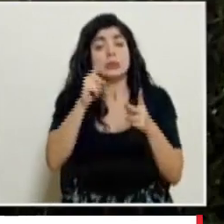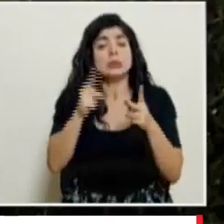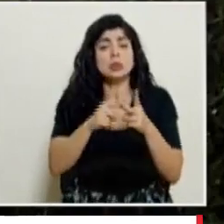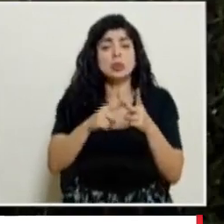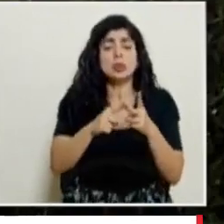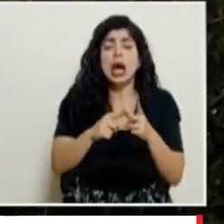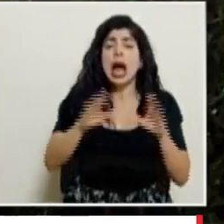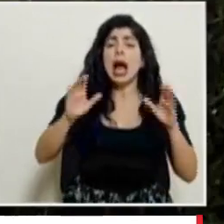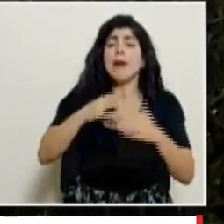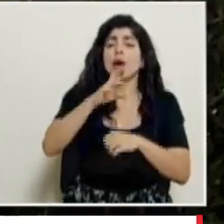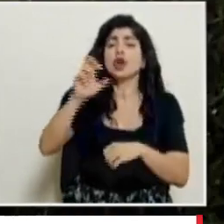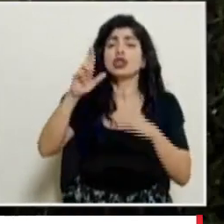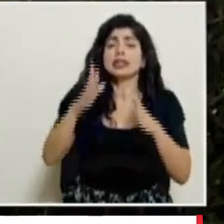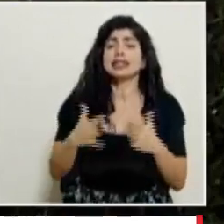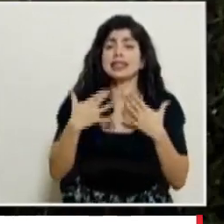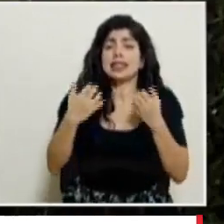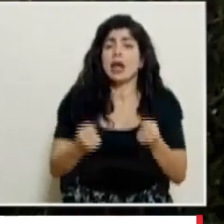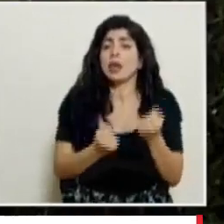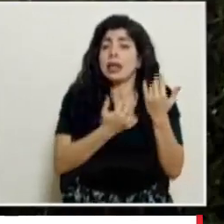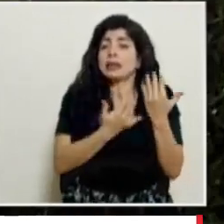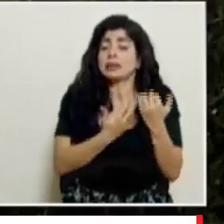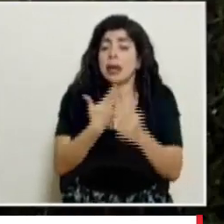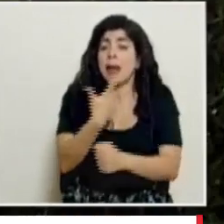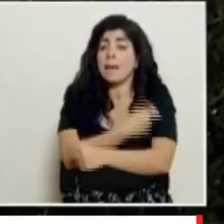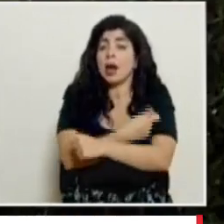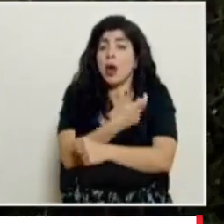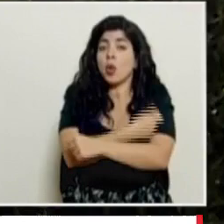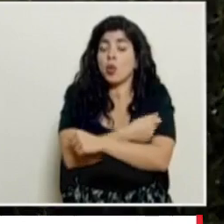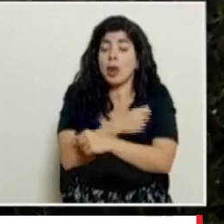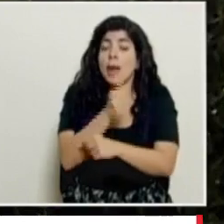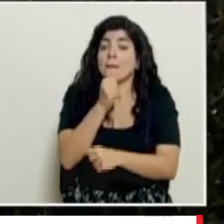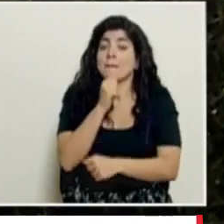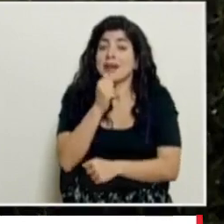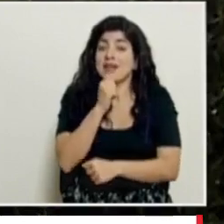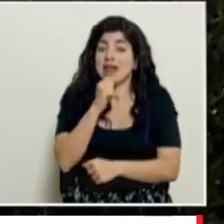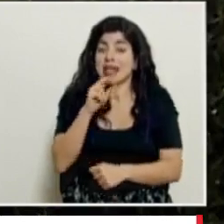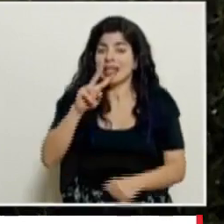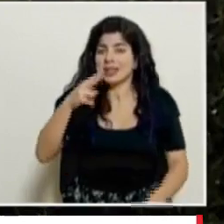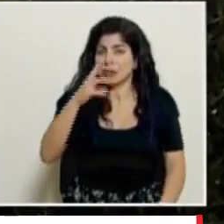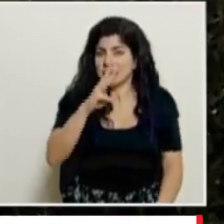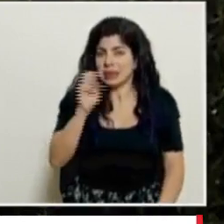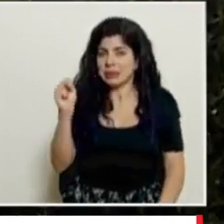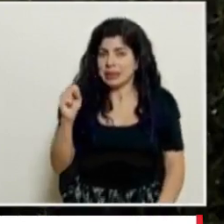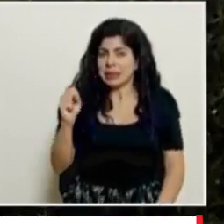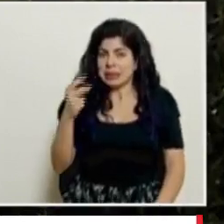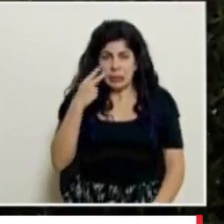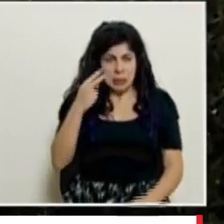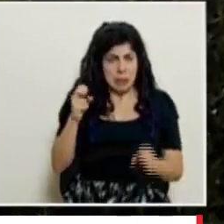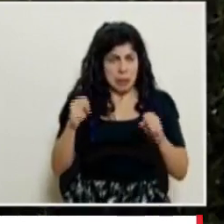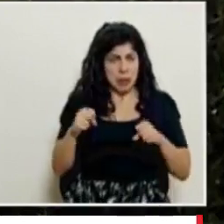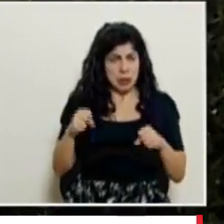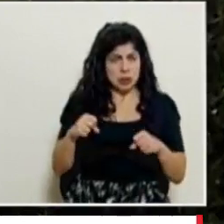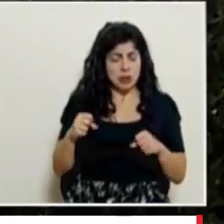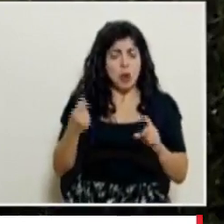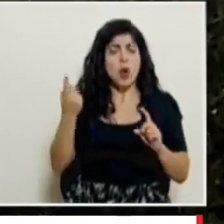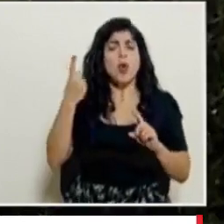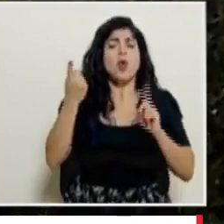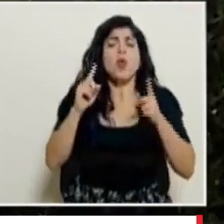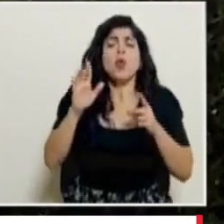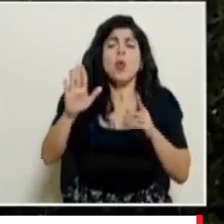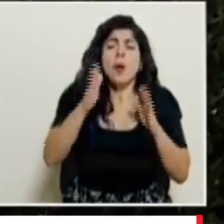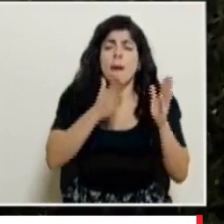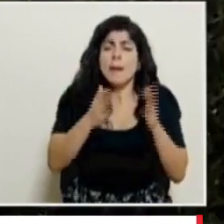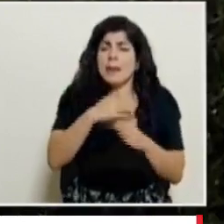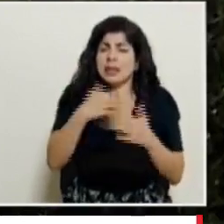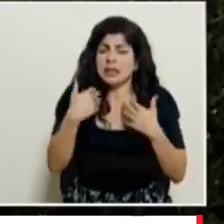la cámara costalicense de la salud espera tener la vacuna a nivel privado en el segundo semestre qué tan factible es esto y cuál es el plan que desde